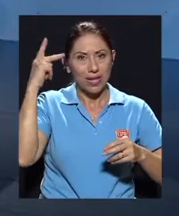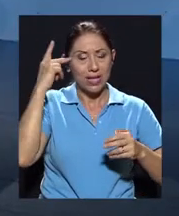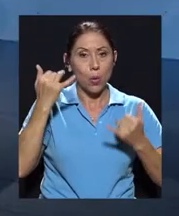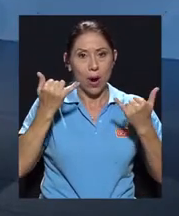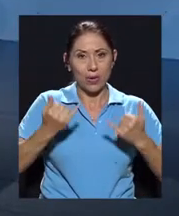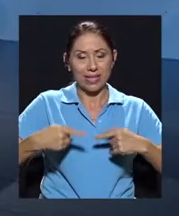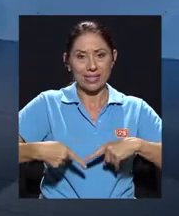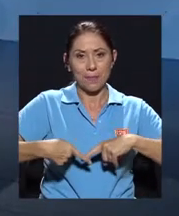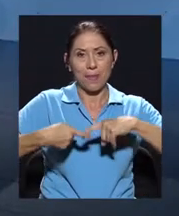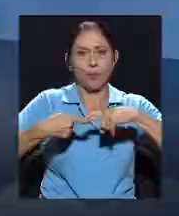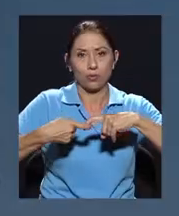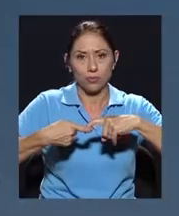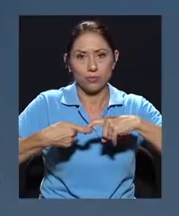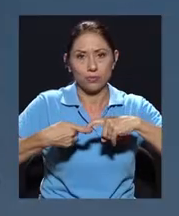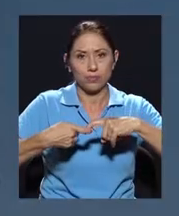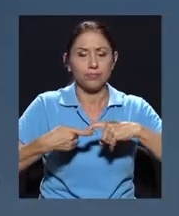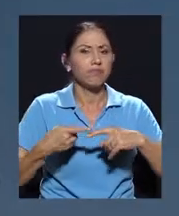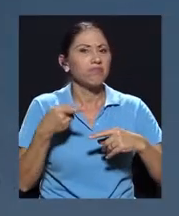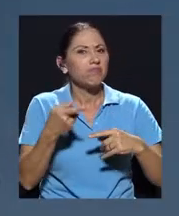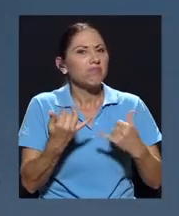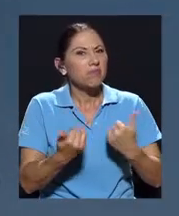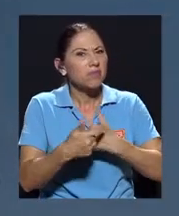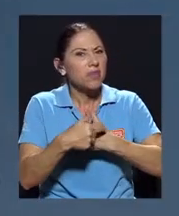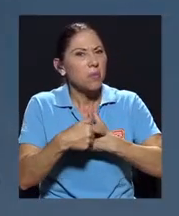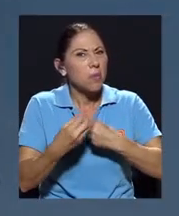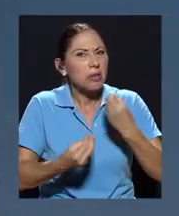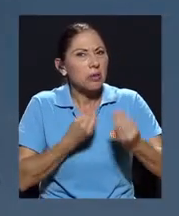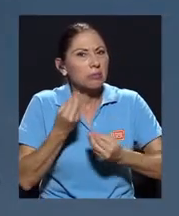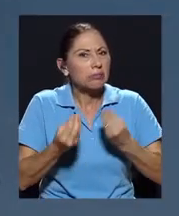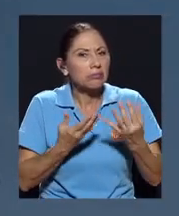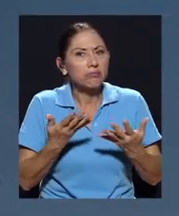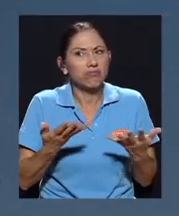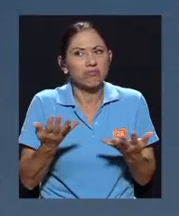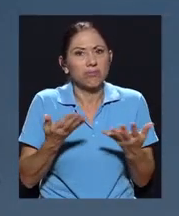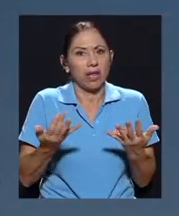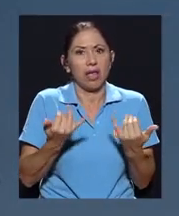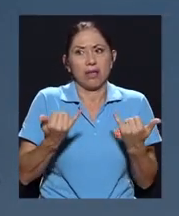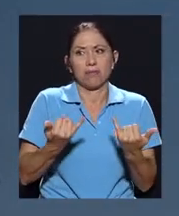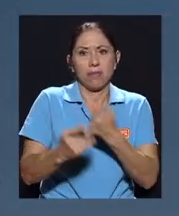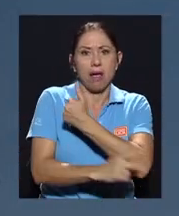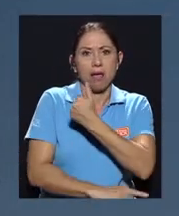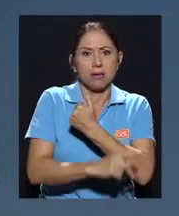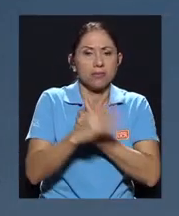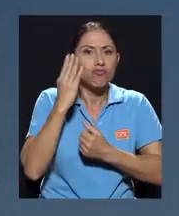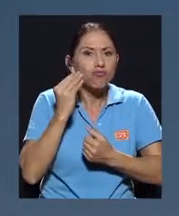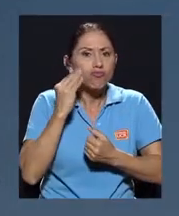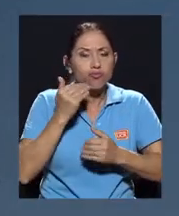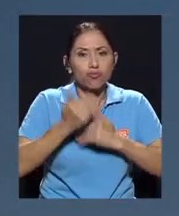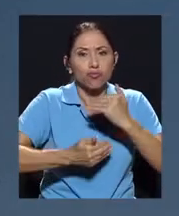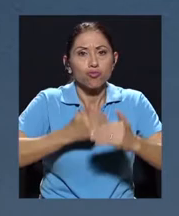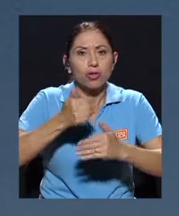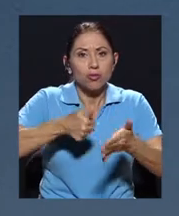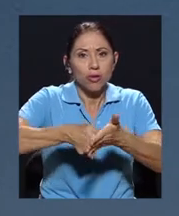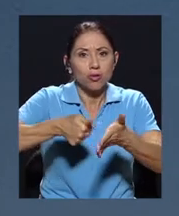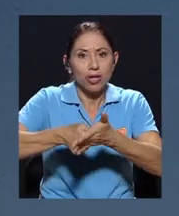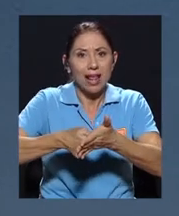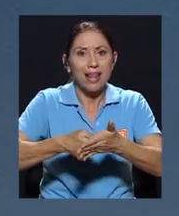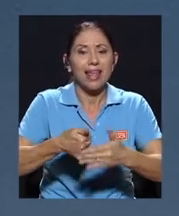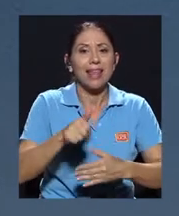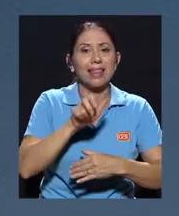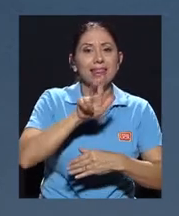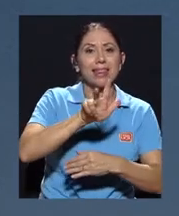pausa. ¿Qué tan trascendente es en este momento histórico que está viviendo el país y en un proceso electoral contar con 3 de 3